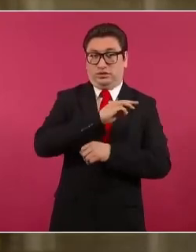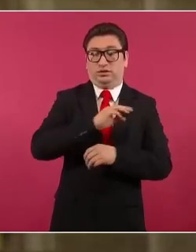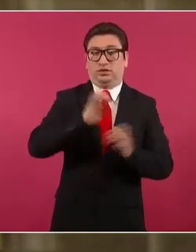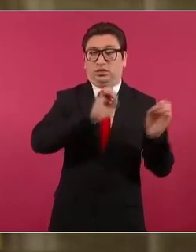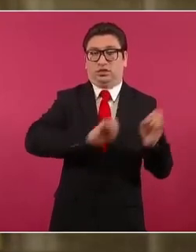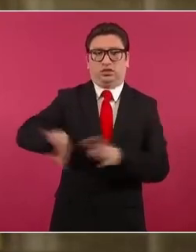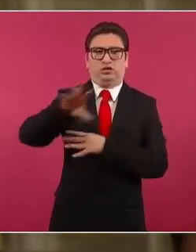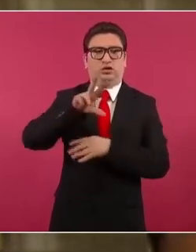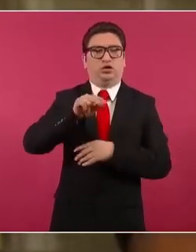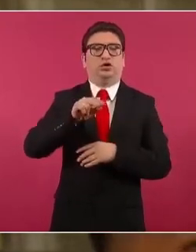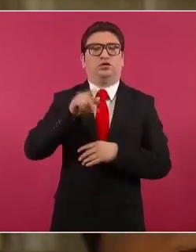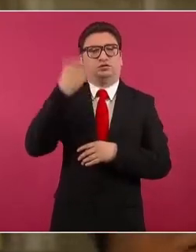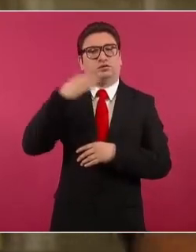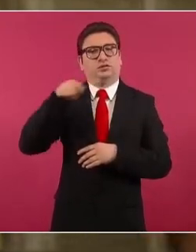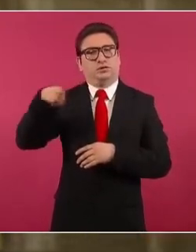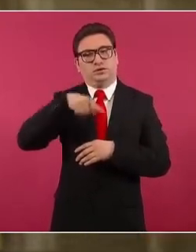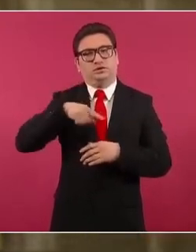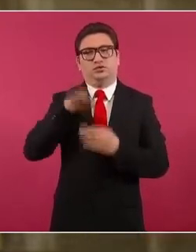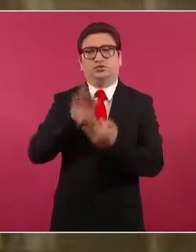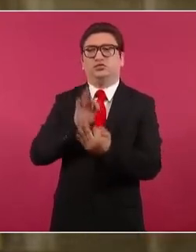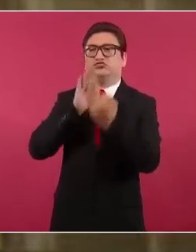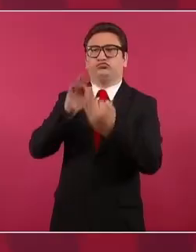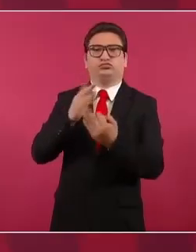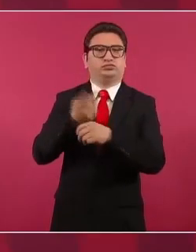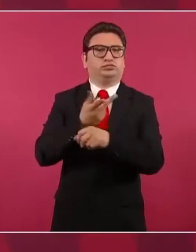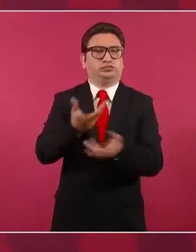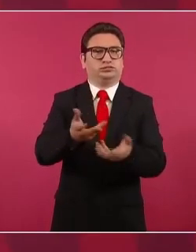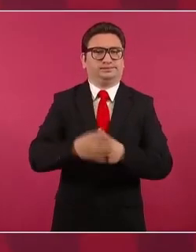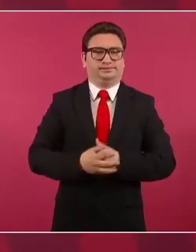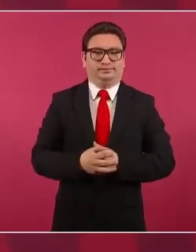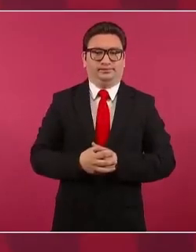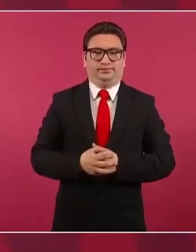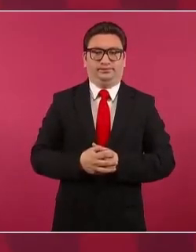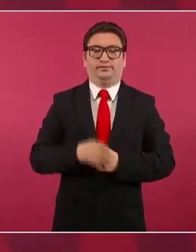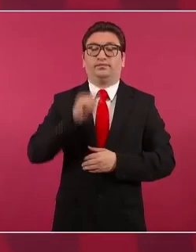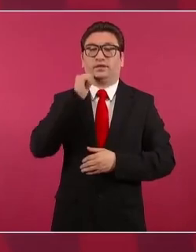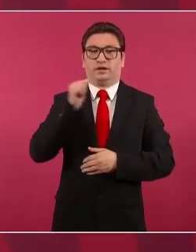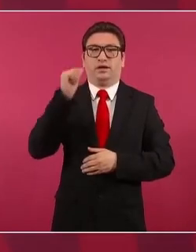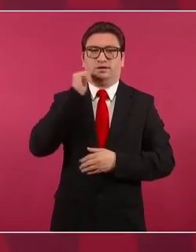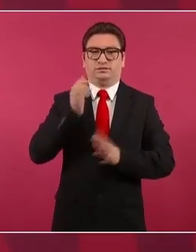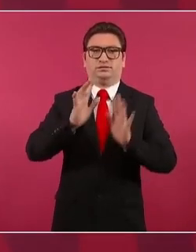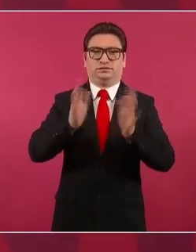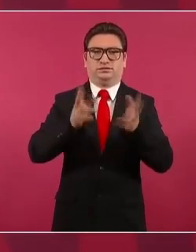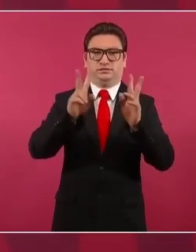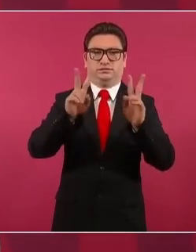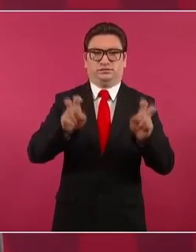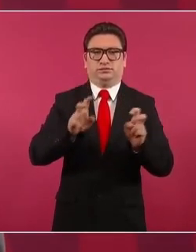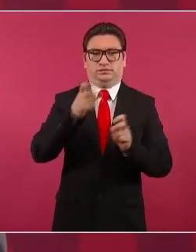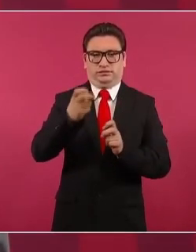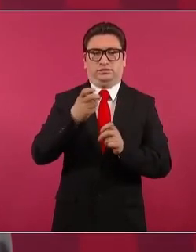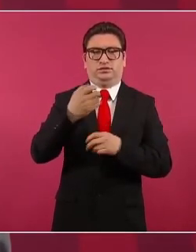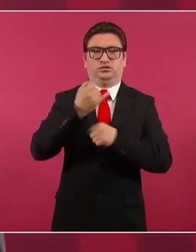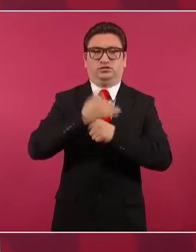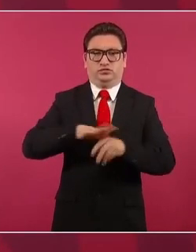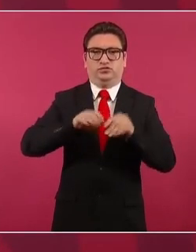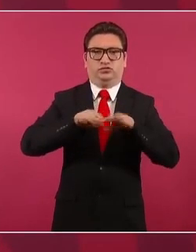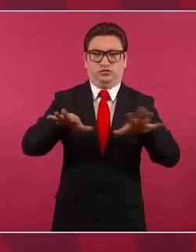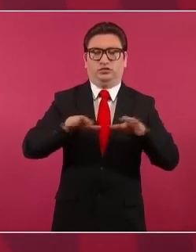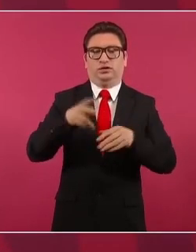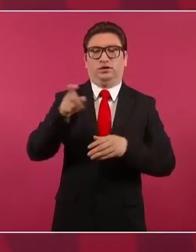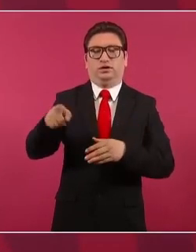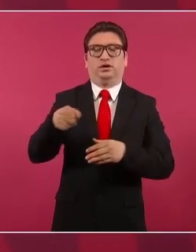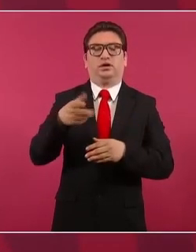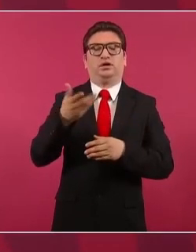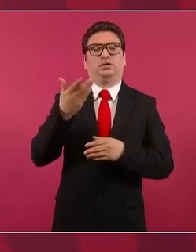enfrentando esta situación? Ayer se trató esto, hubo un informe de